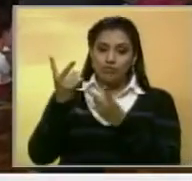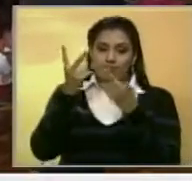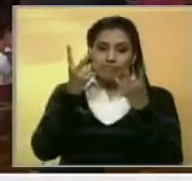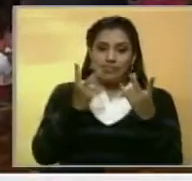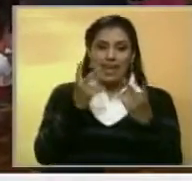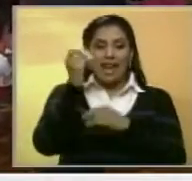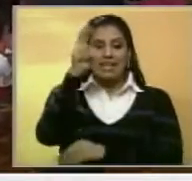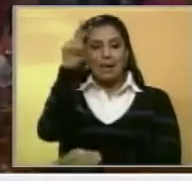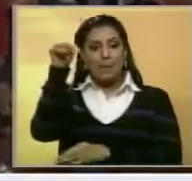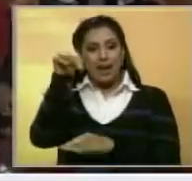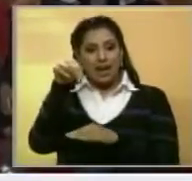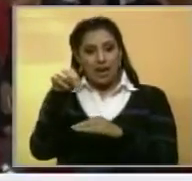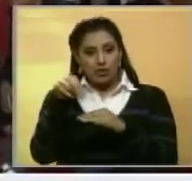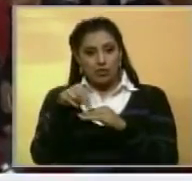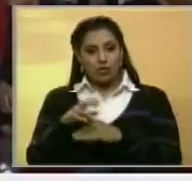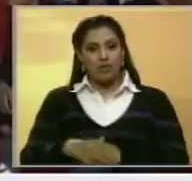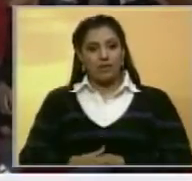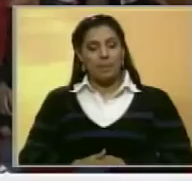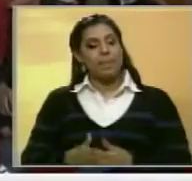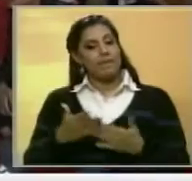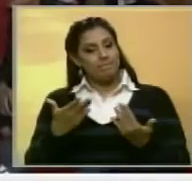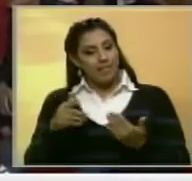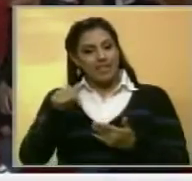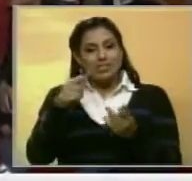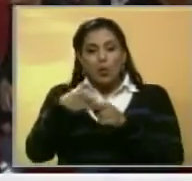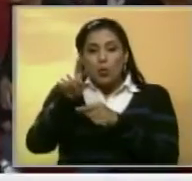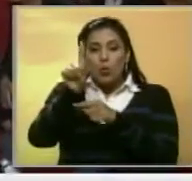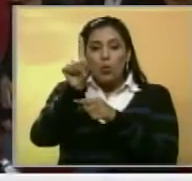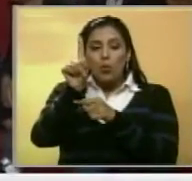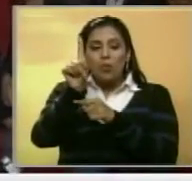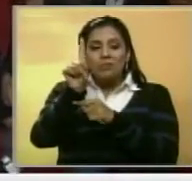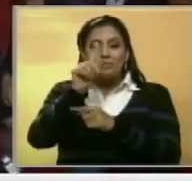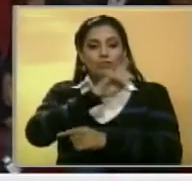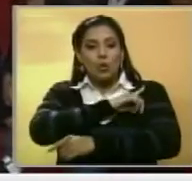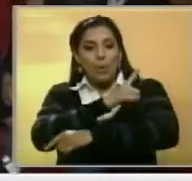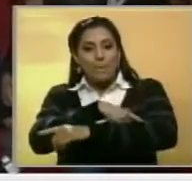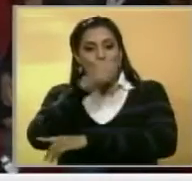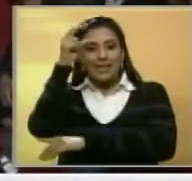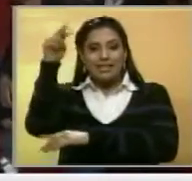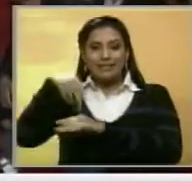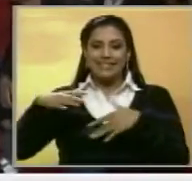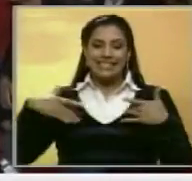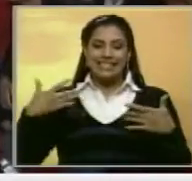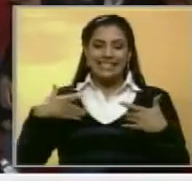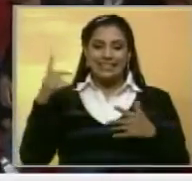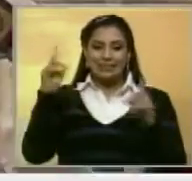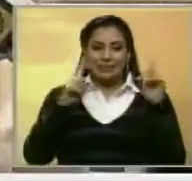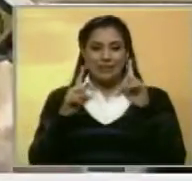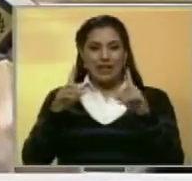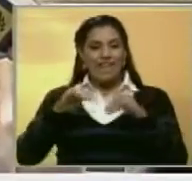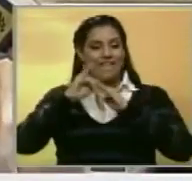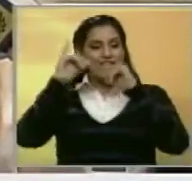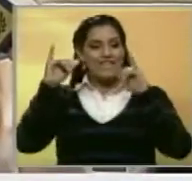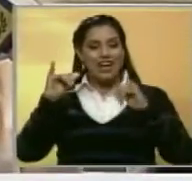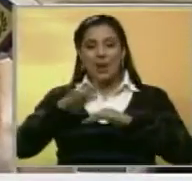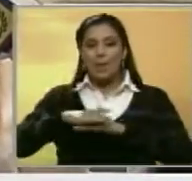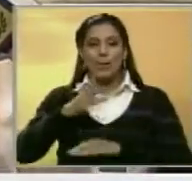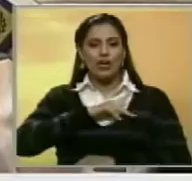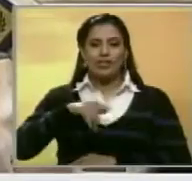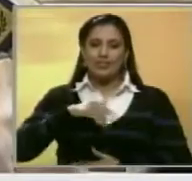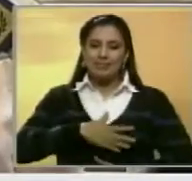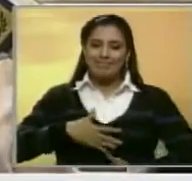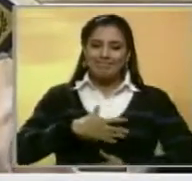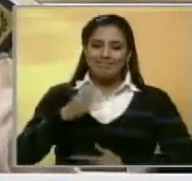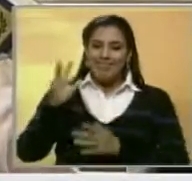en la Asamblea Nacional. Y, pues, este es el único poder autónomo que amanece contento, que amanece feliz, porque nos